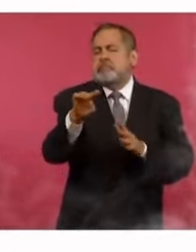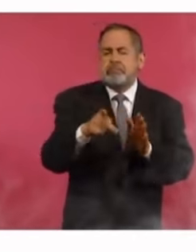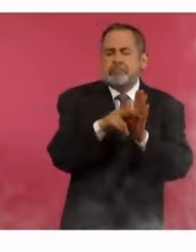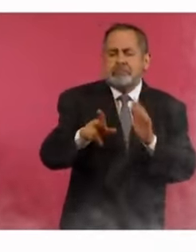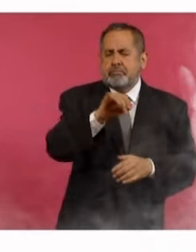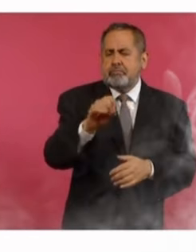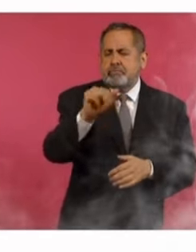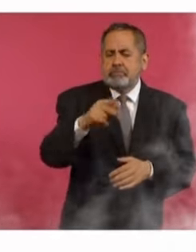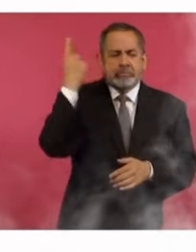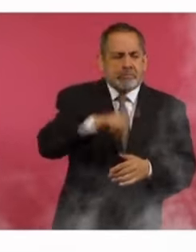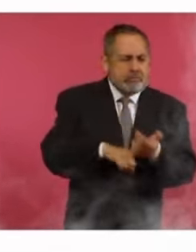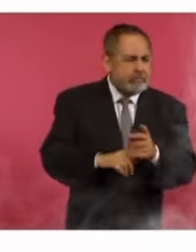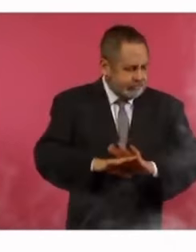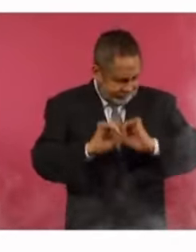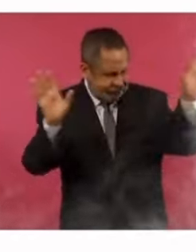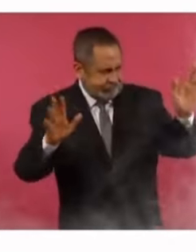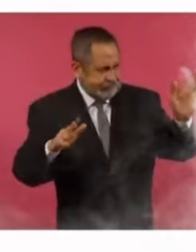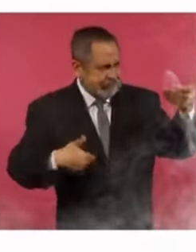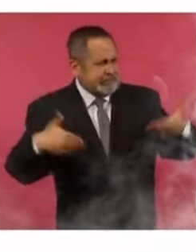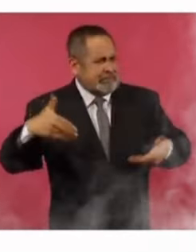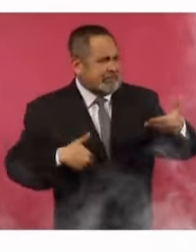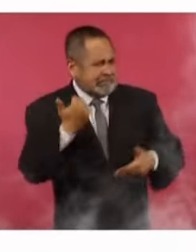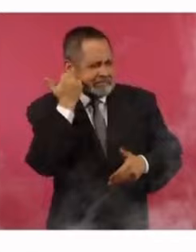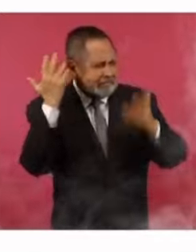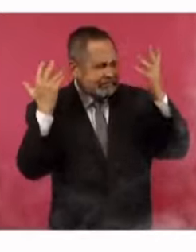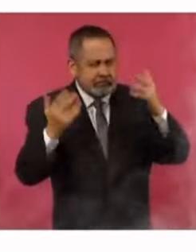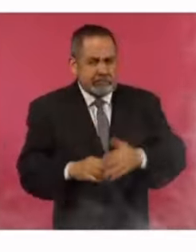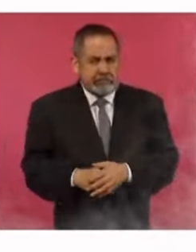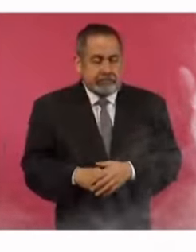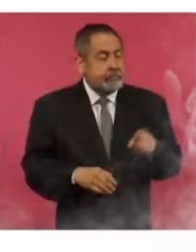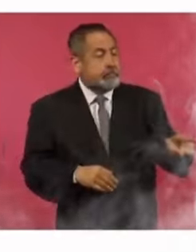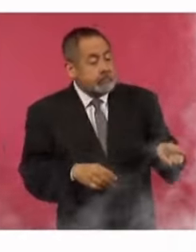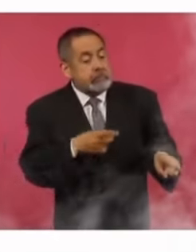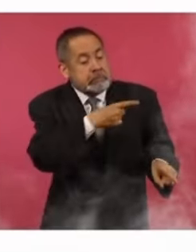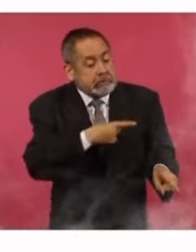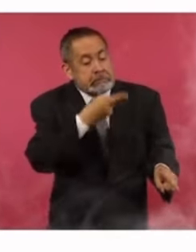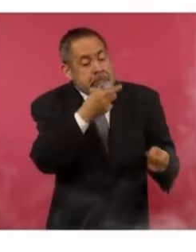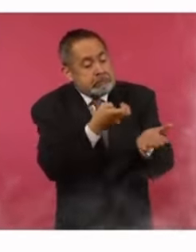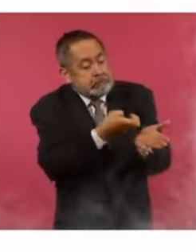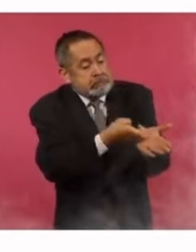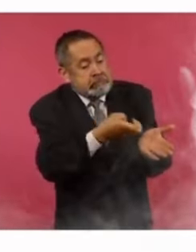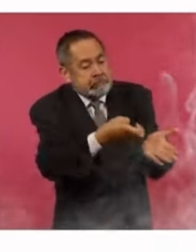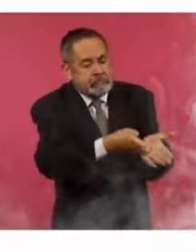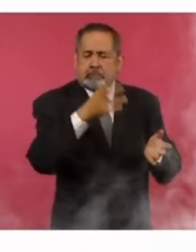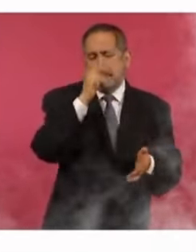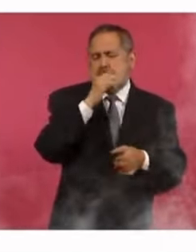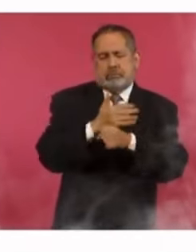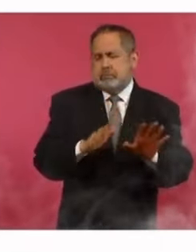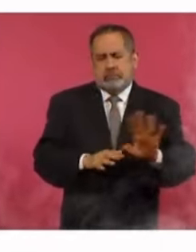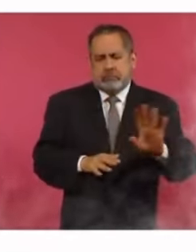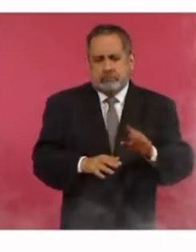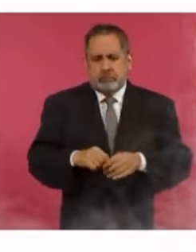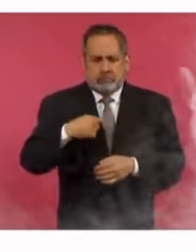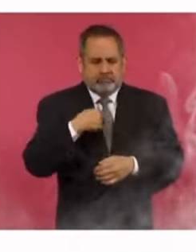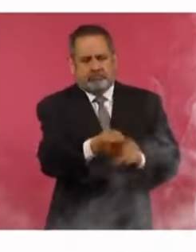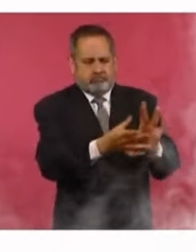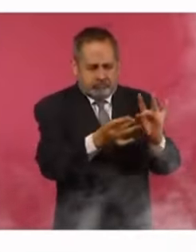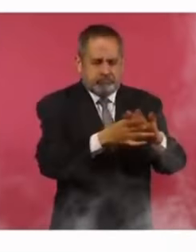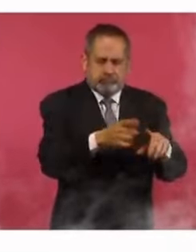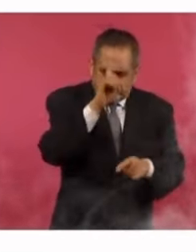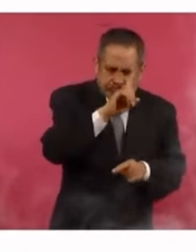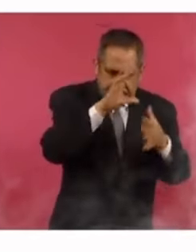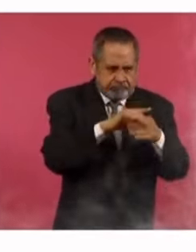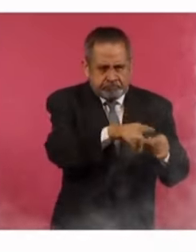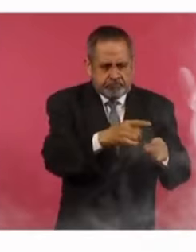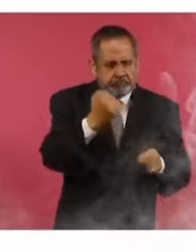Sí. Pues está, entonces nos estén chingando. No, bueno, pero... O yo no te puedo decir, tienes que decir esto, es imposible. Yo te convenzo y te digo, oye,